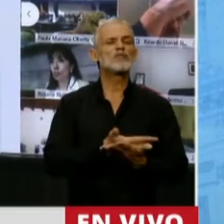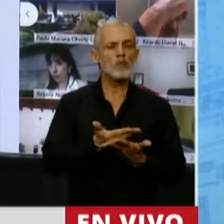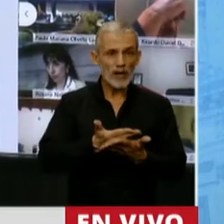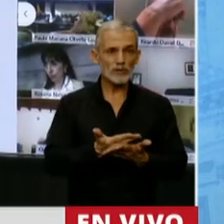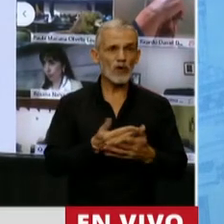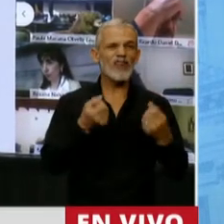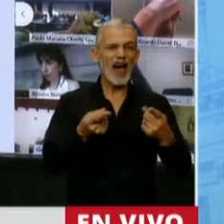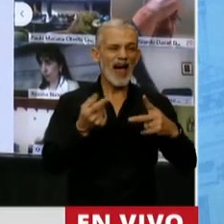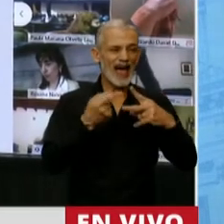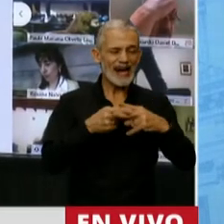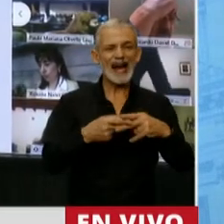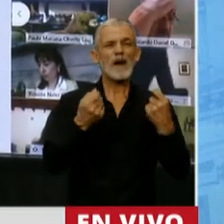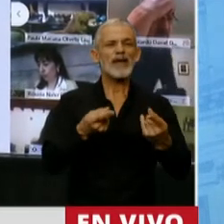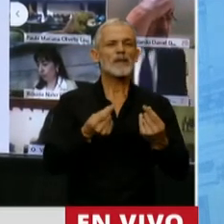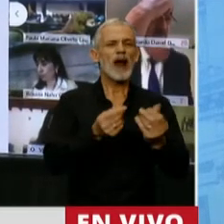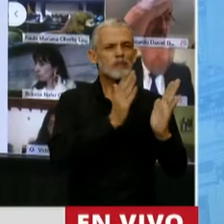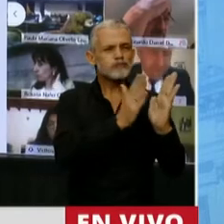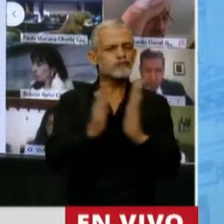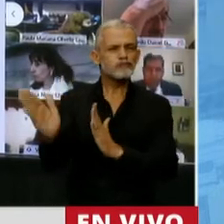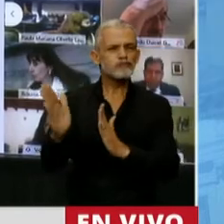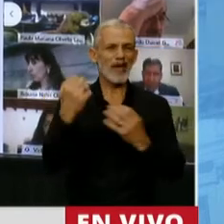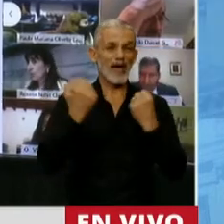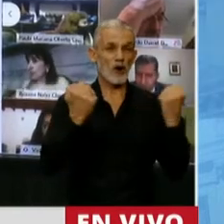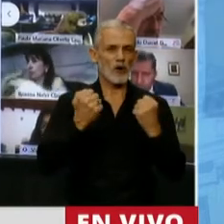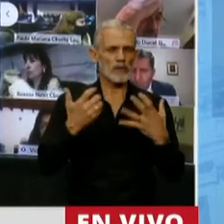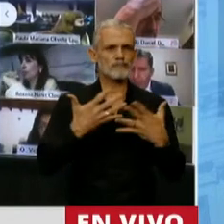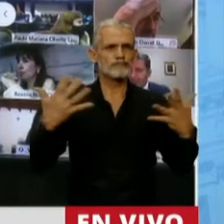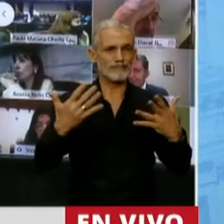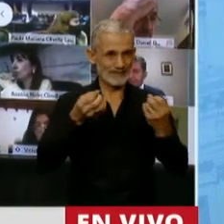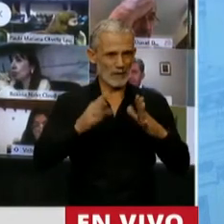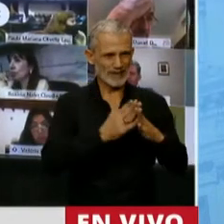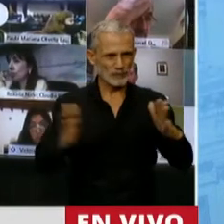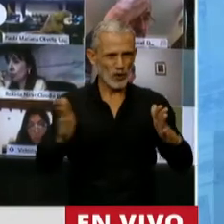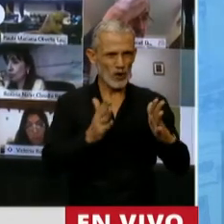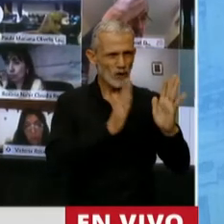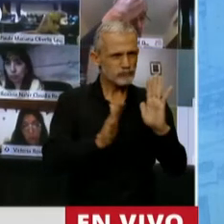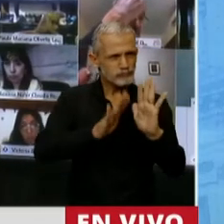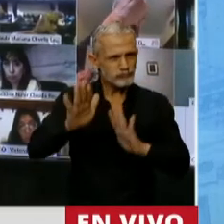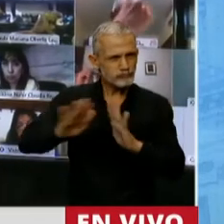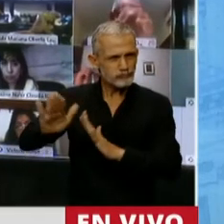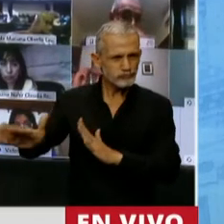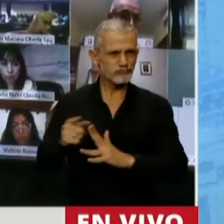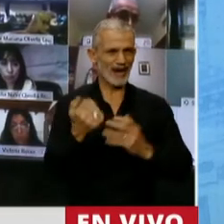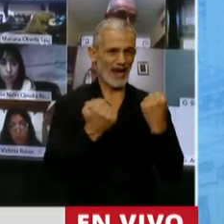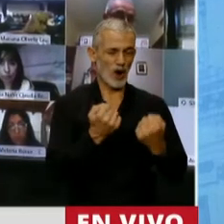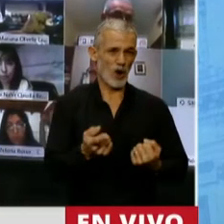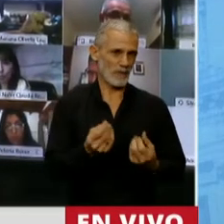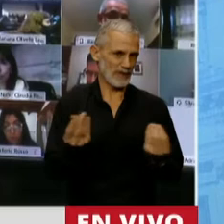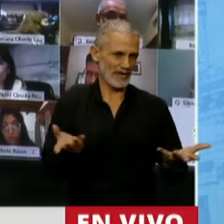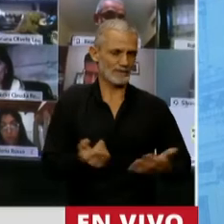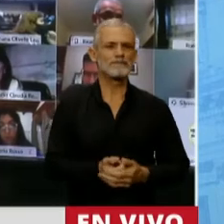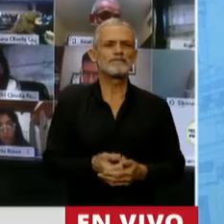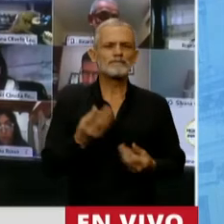una herramienta más de este proceso de reordenamiento macroeconómico que hemos iniciado, a partir fundamentalmente del